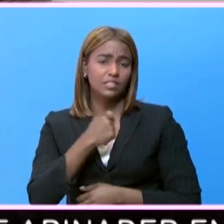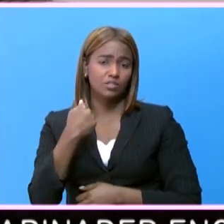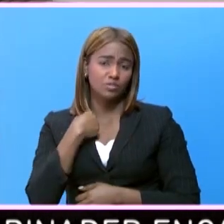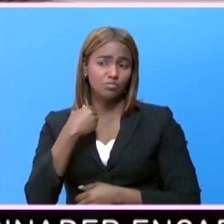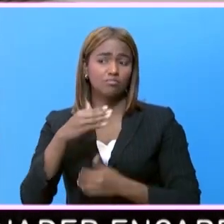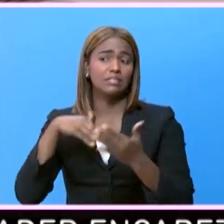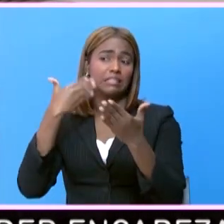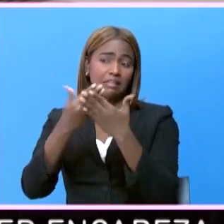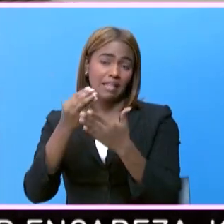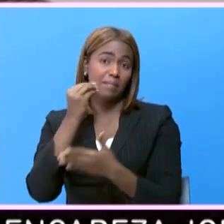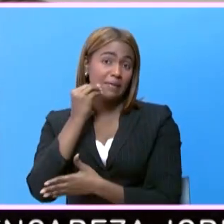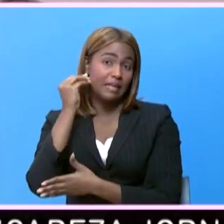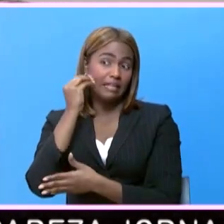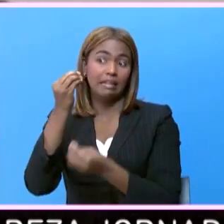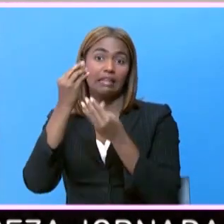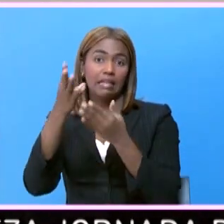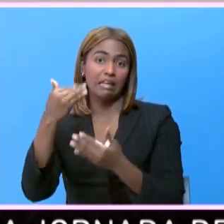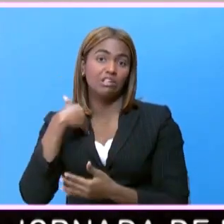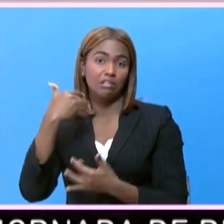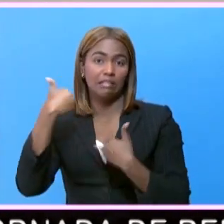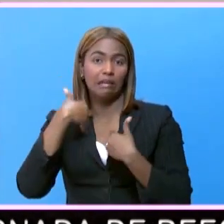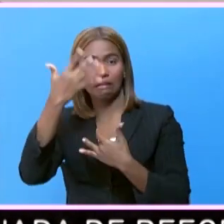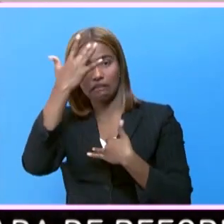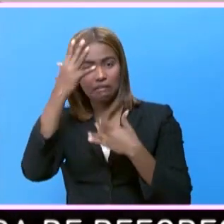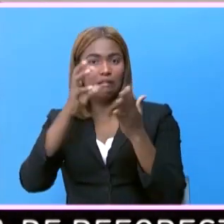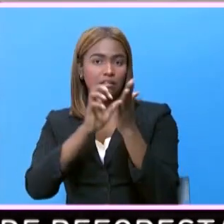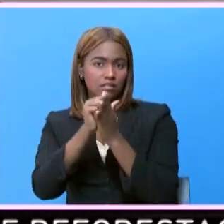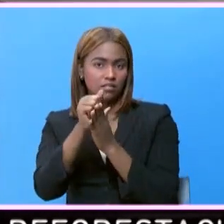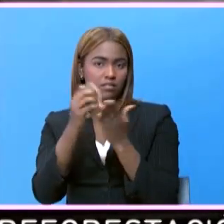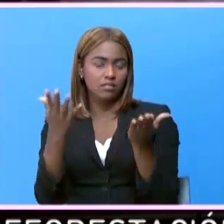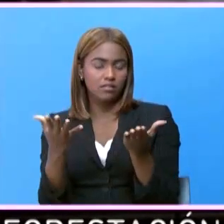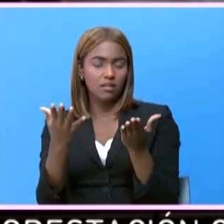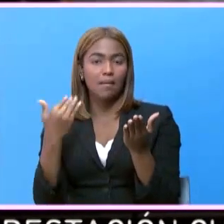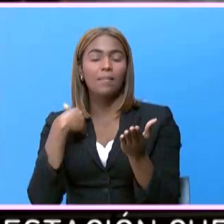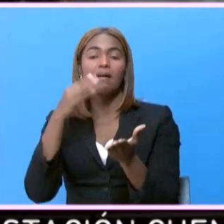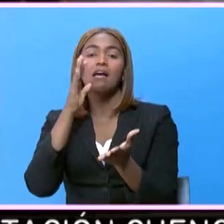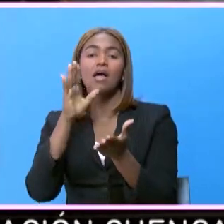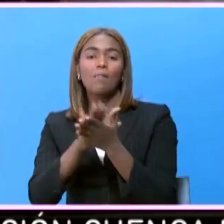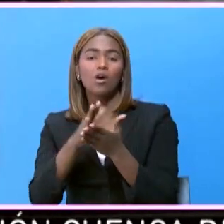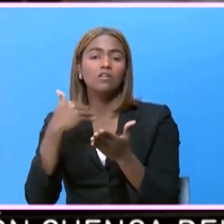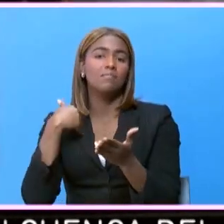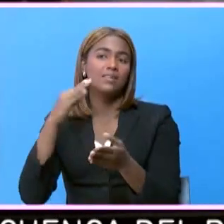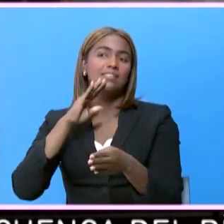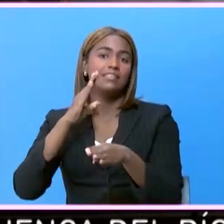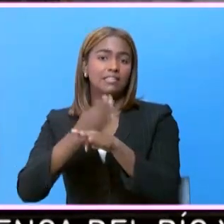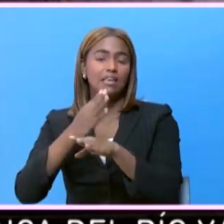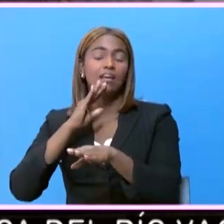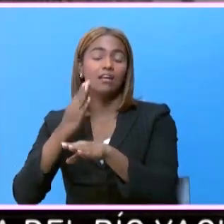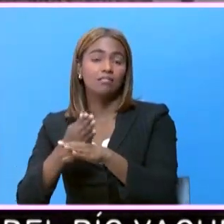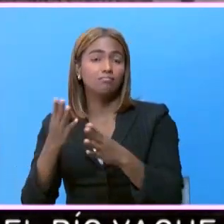llegue a la casa y le diga que yo tengo cáncer. Mi esposo y mis hijos, pues,